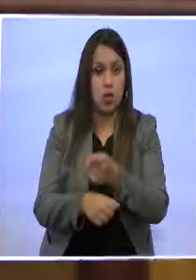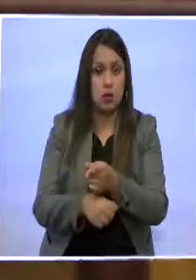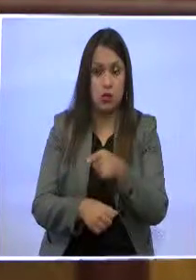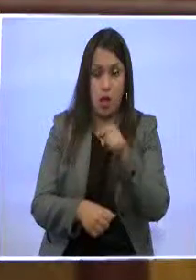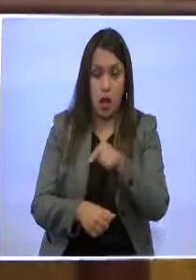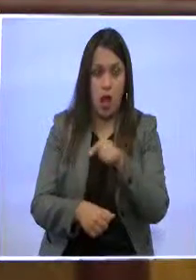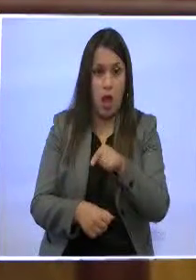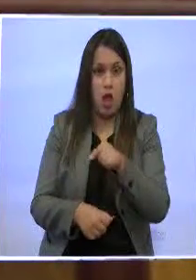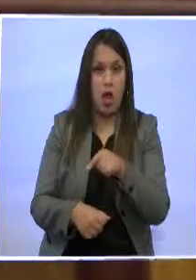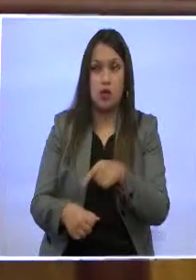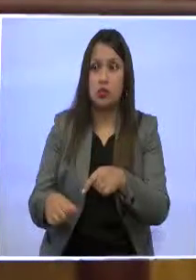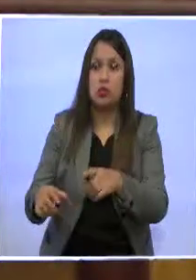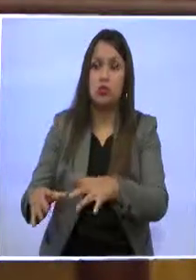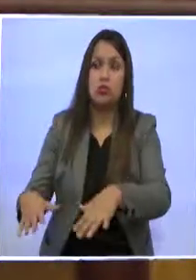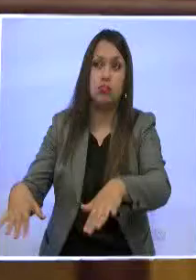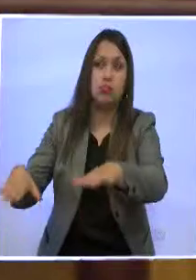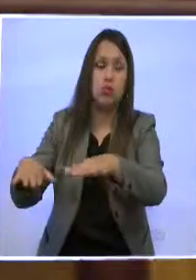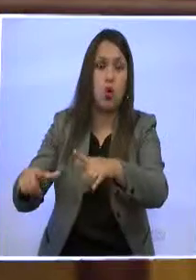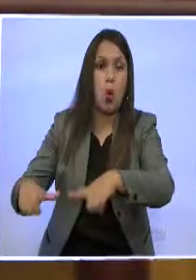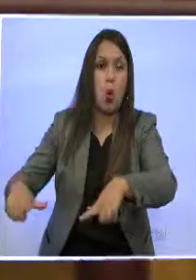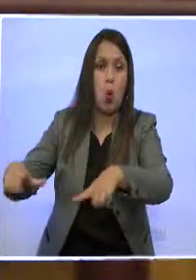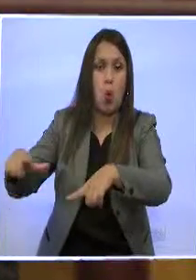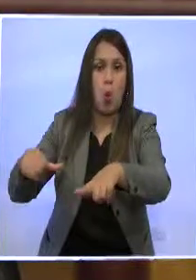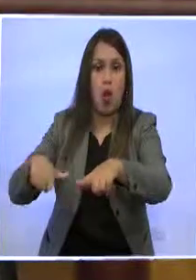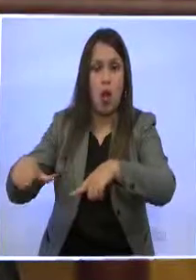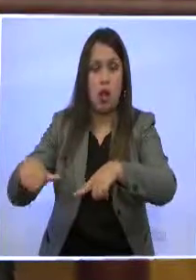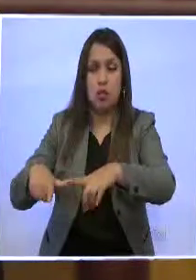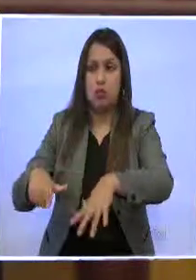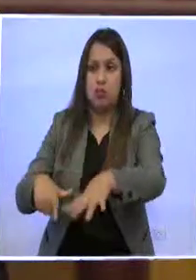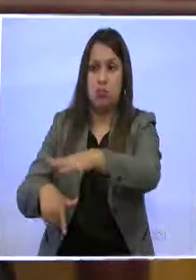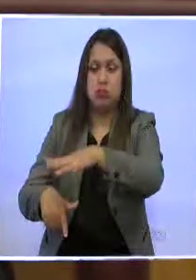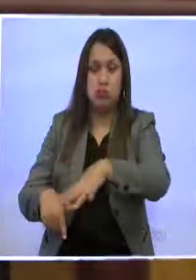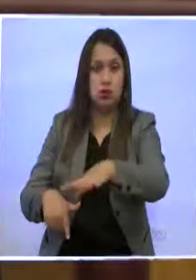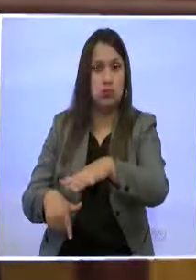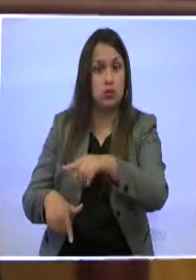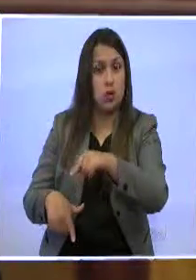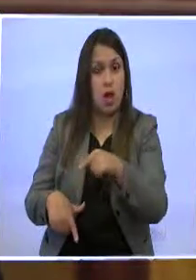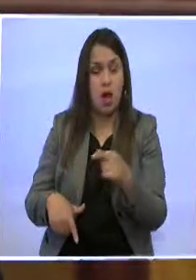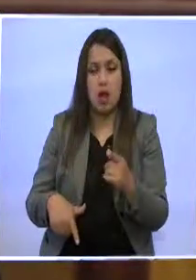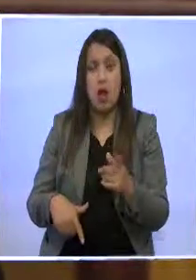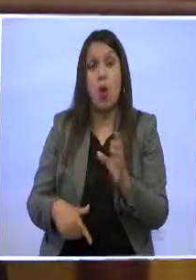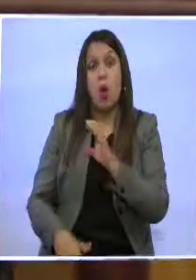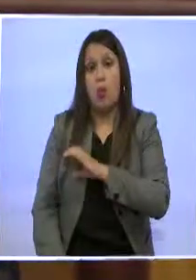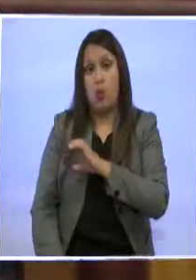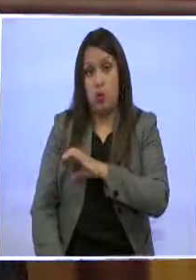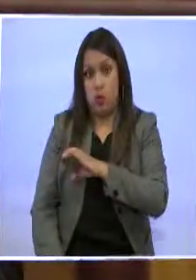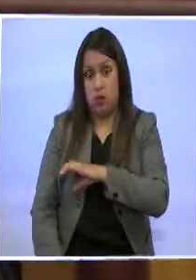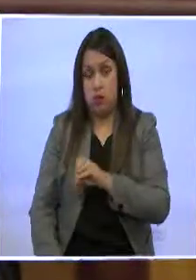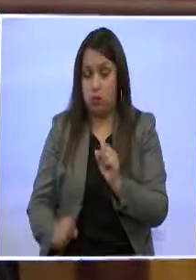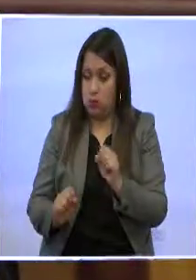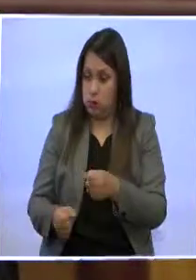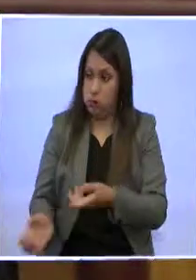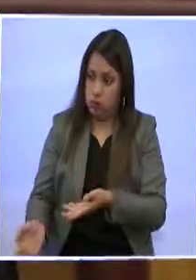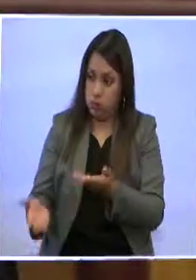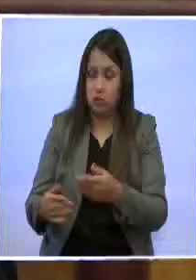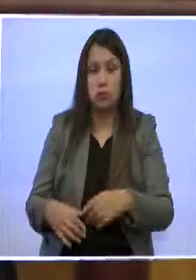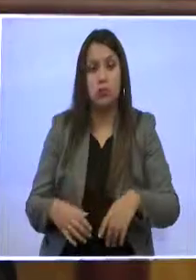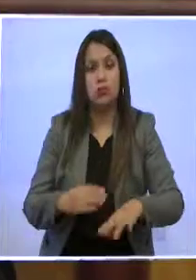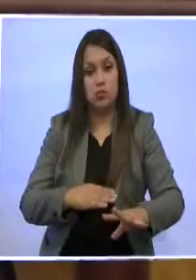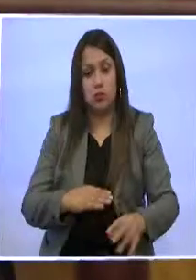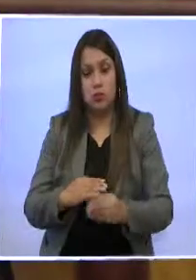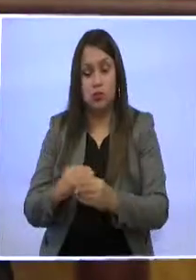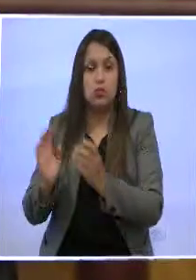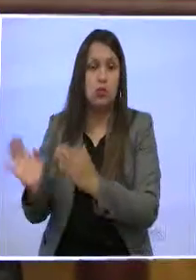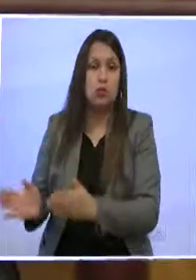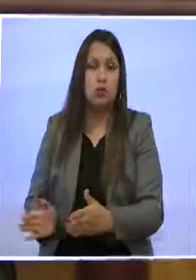asentamientos, de hecho, y que obliga a que el municipio incorpore dentro de su planificación